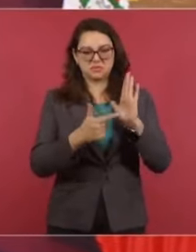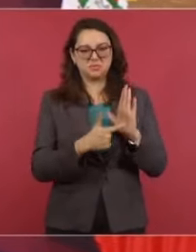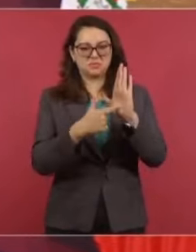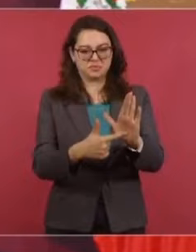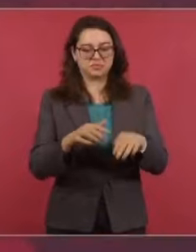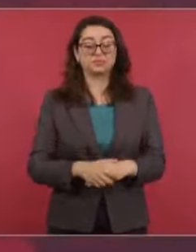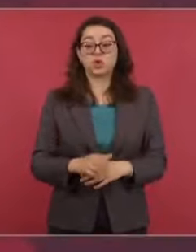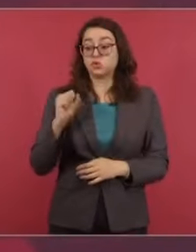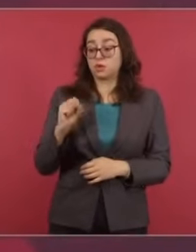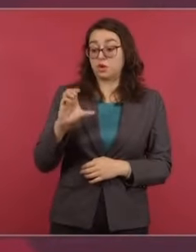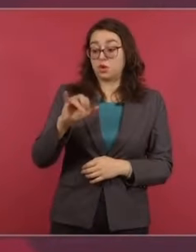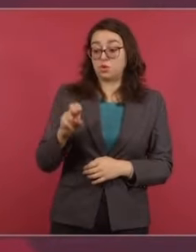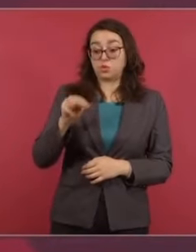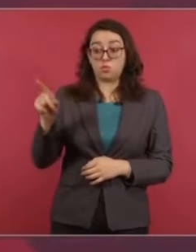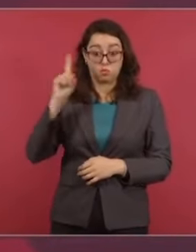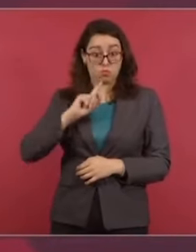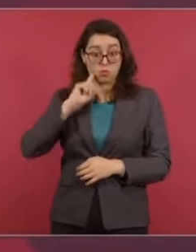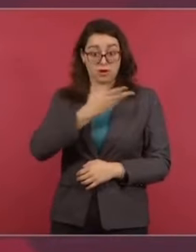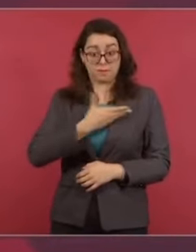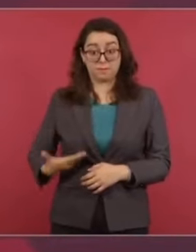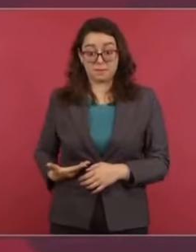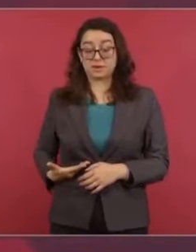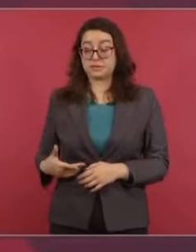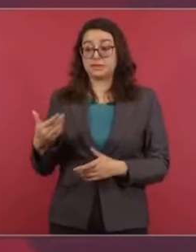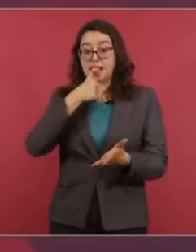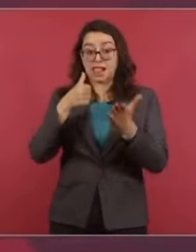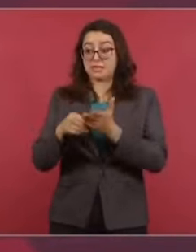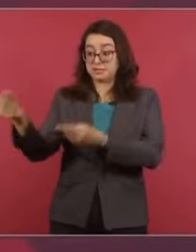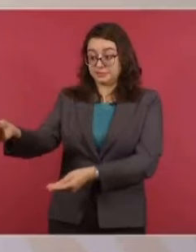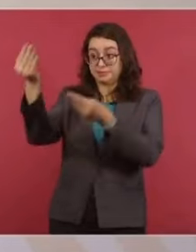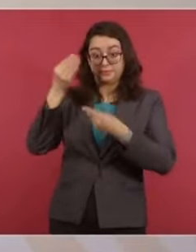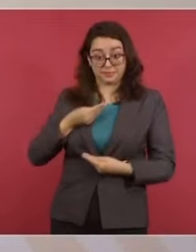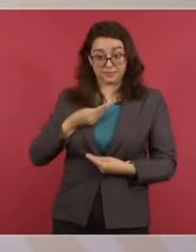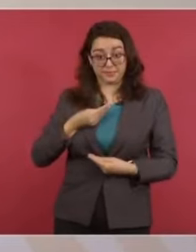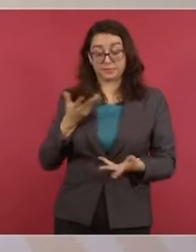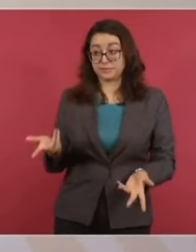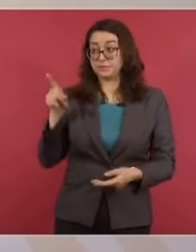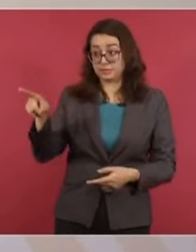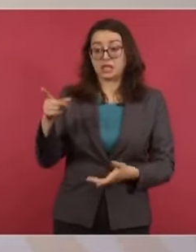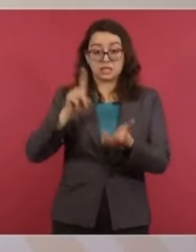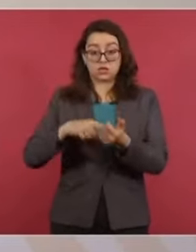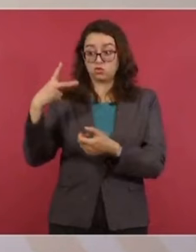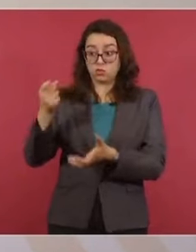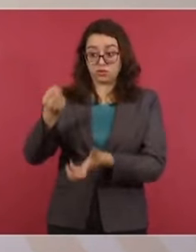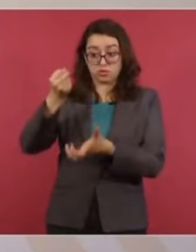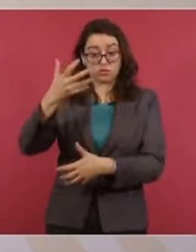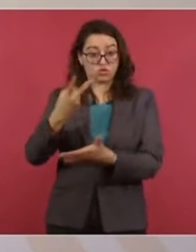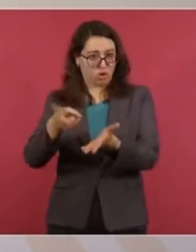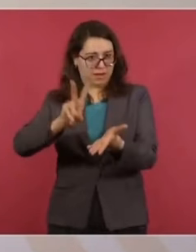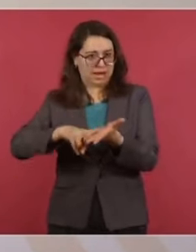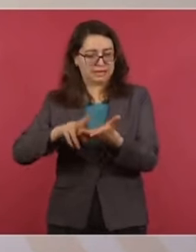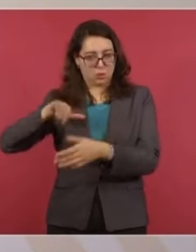presidenta de la Suprema Corte, que iban a entregar 15 mil millones y todavía no veo claro